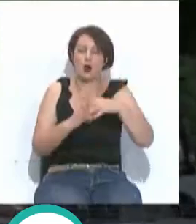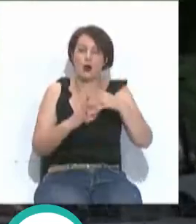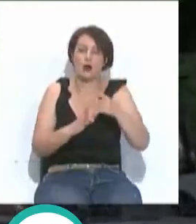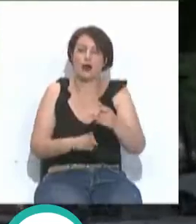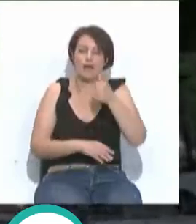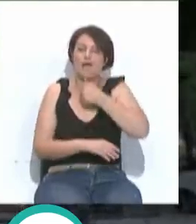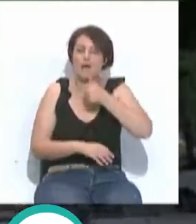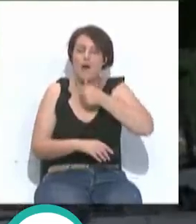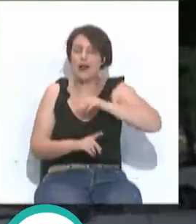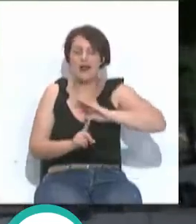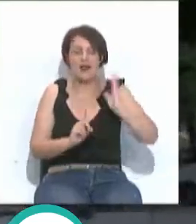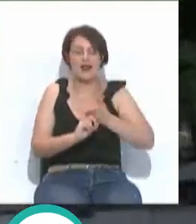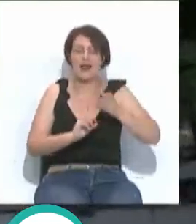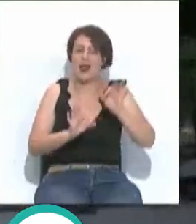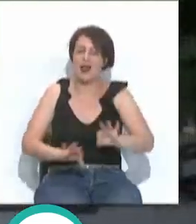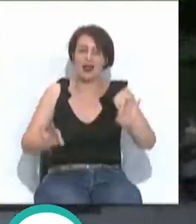soporte de la misma.